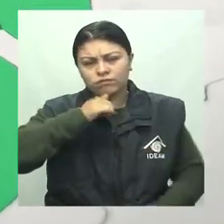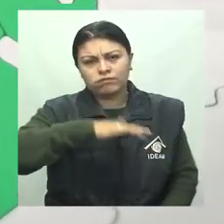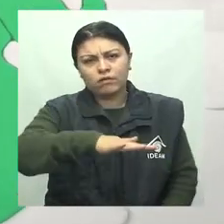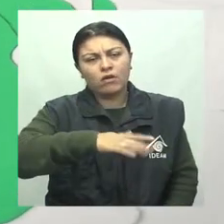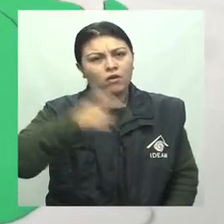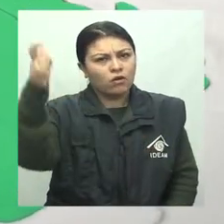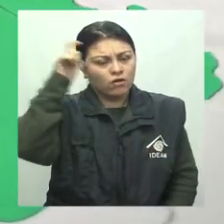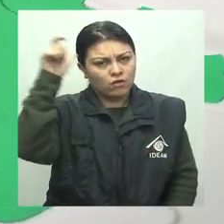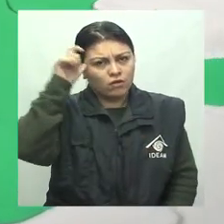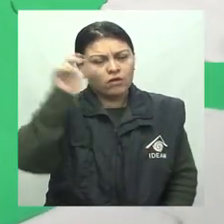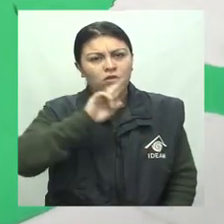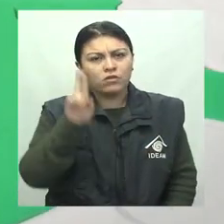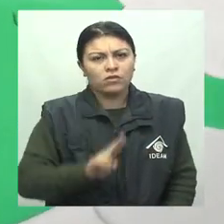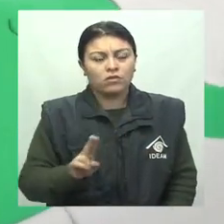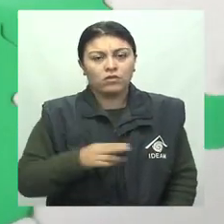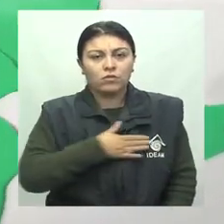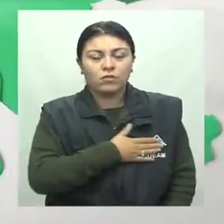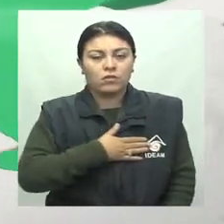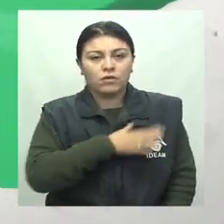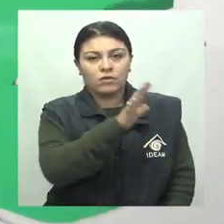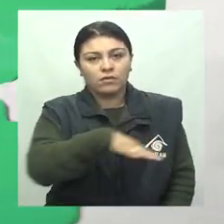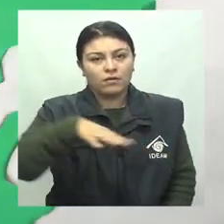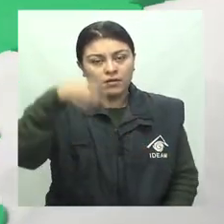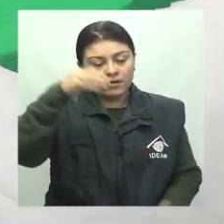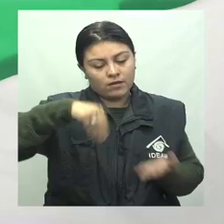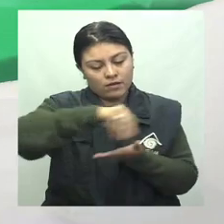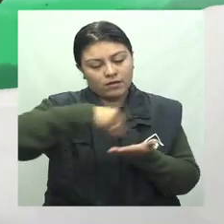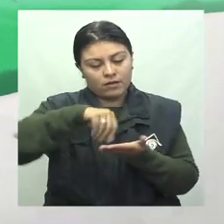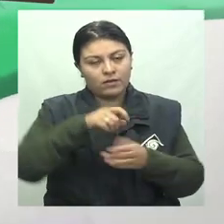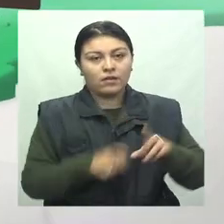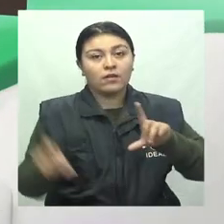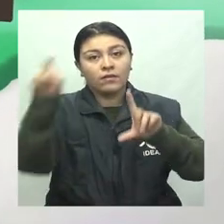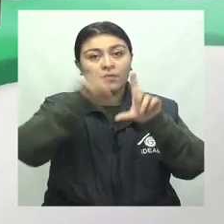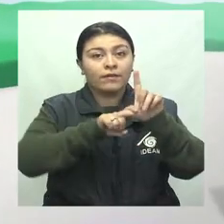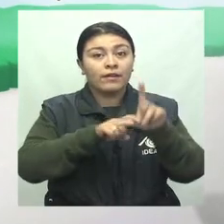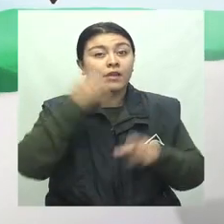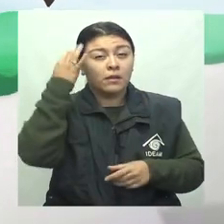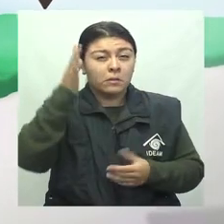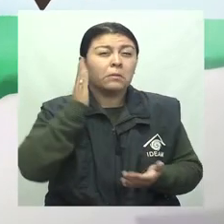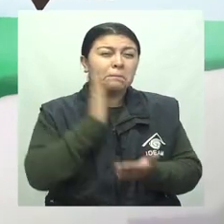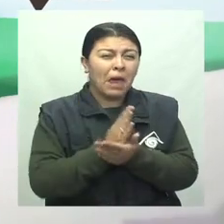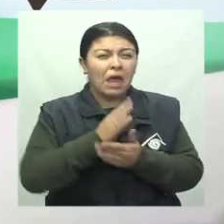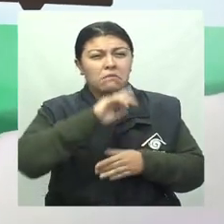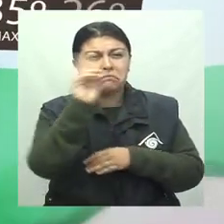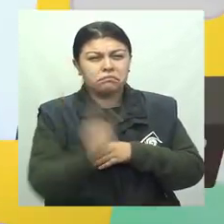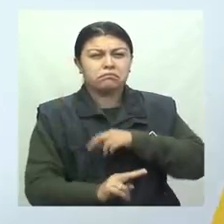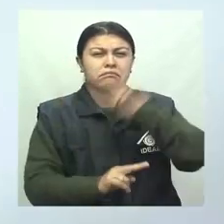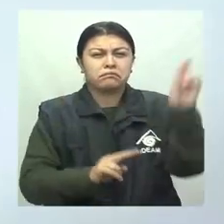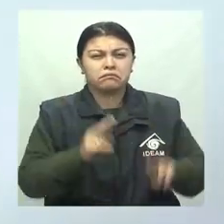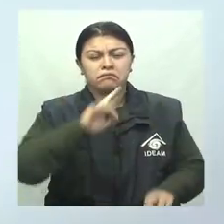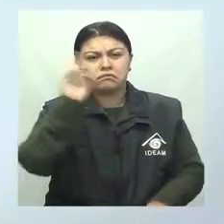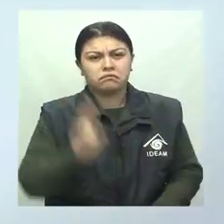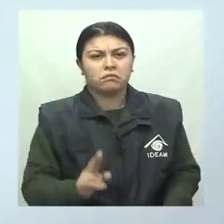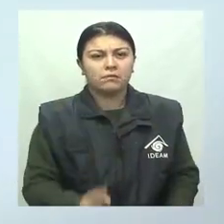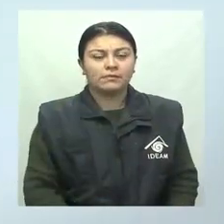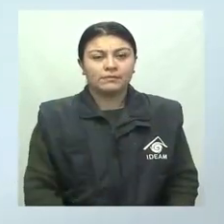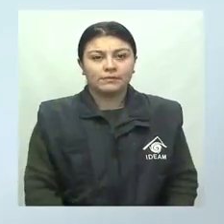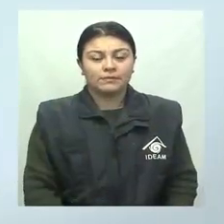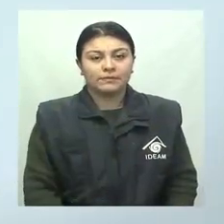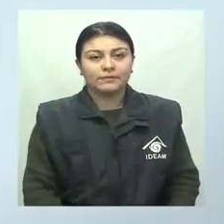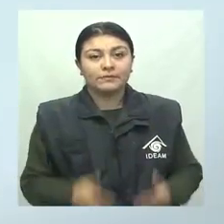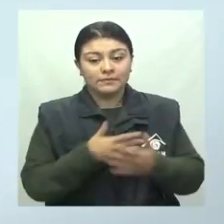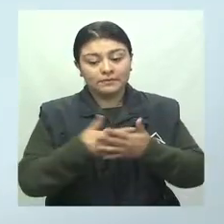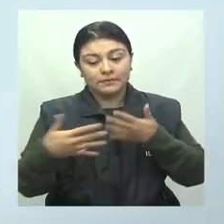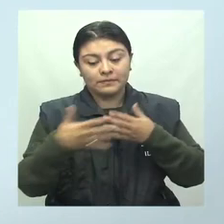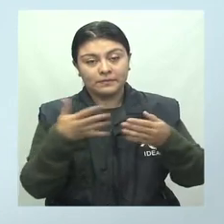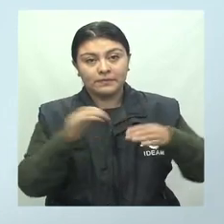Bolívar, Magdalena, Atlántico y La Guajira sin descartar posibles tormentas eléctricas. Las islas se verán